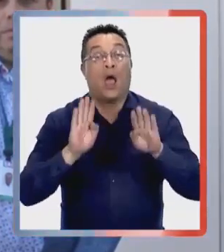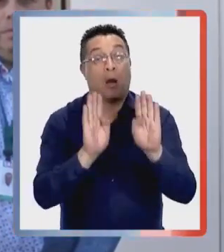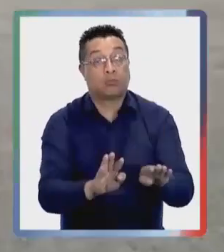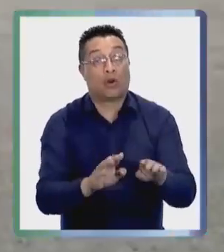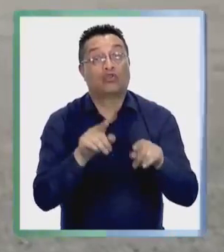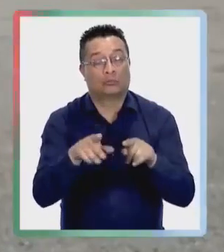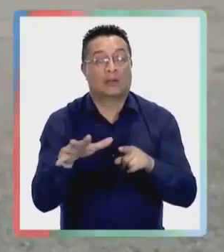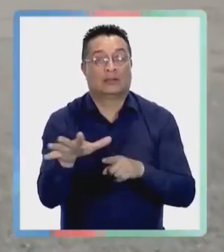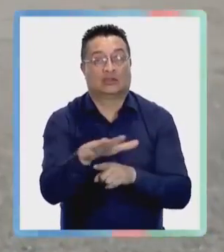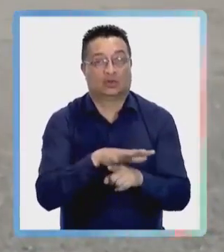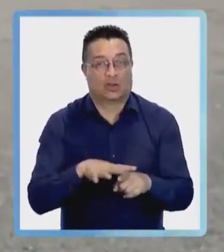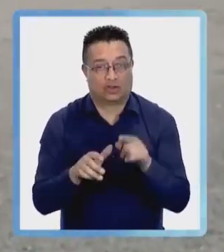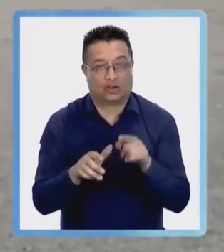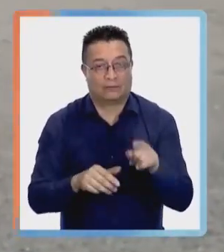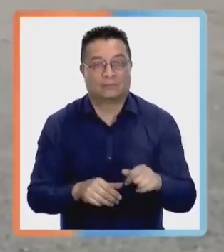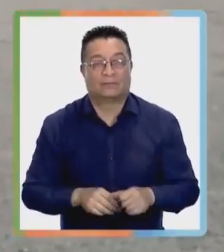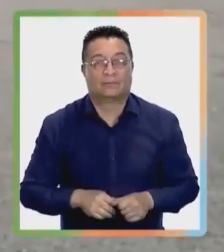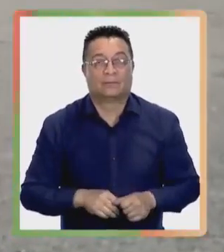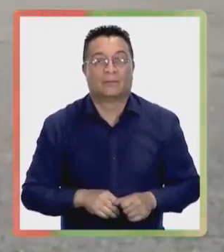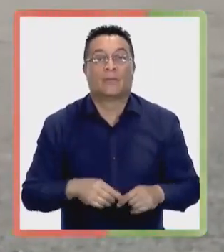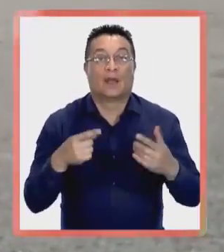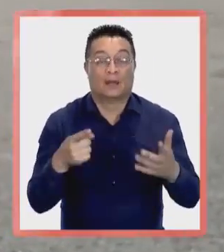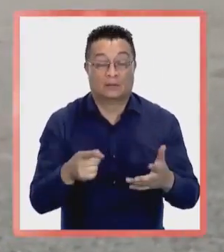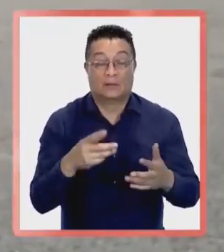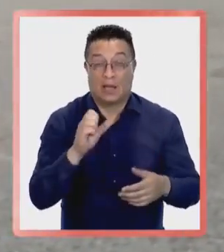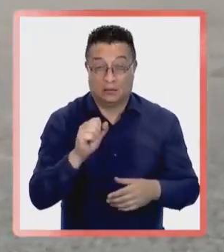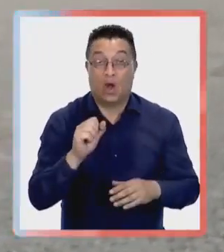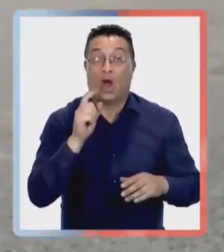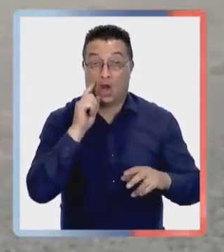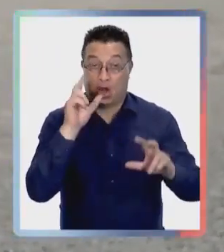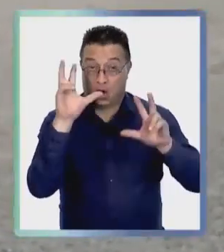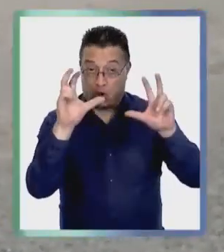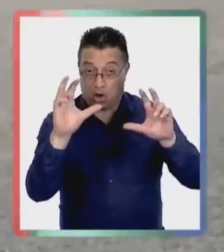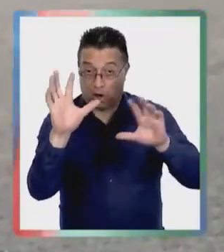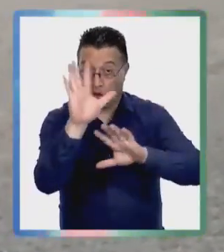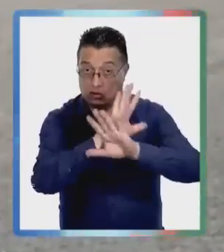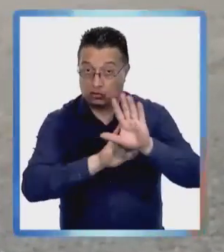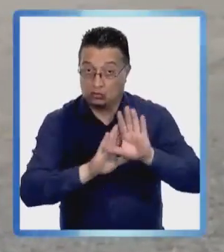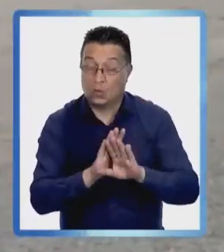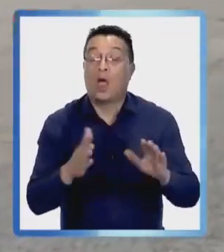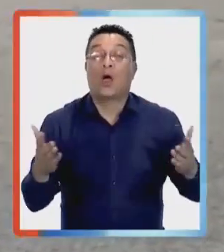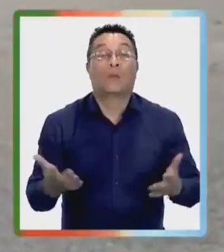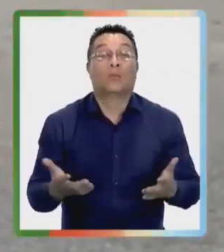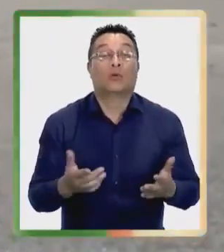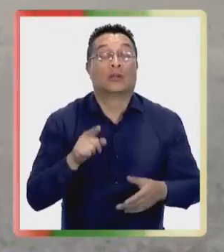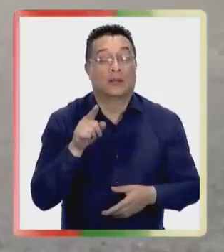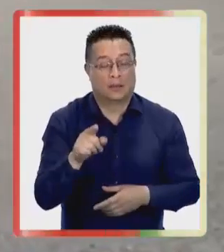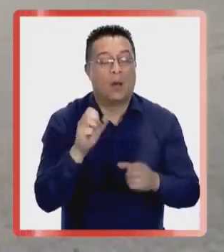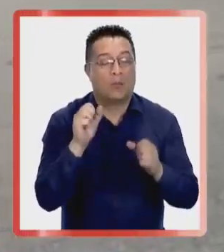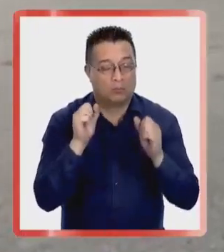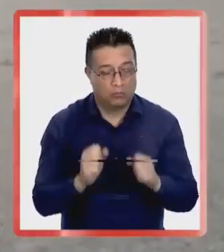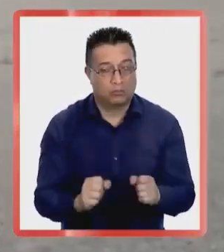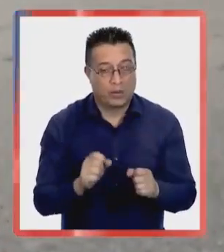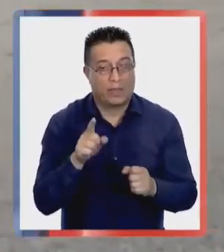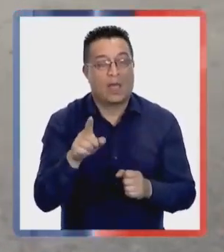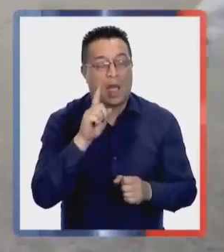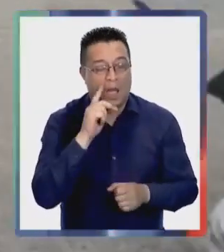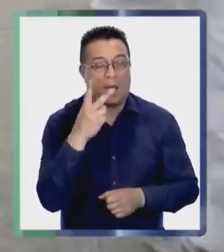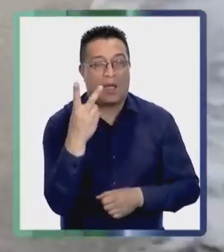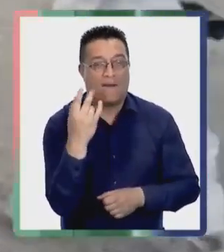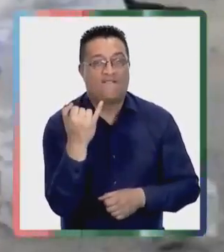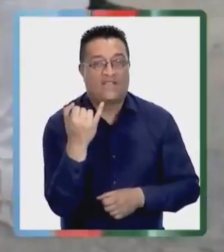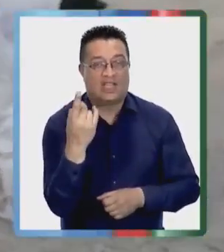de vigilancia y de apoyo en esta situación. No hay que generar alarma porque en el fondo